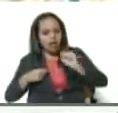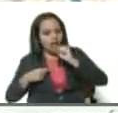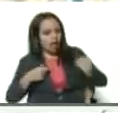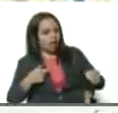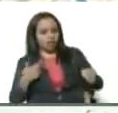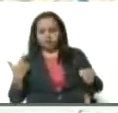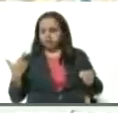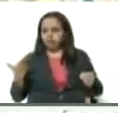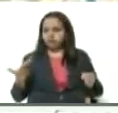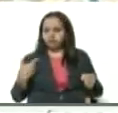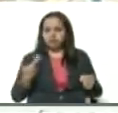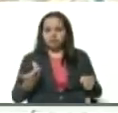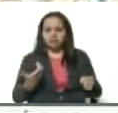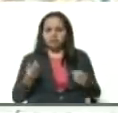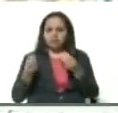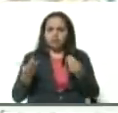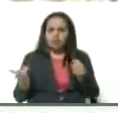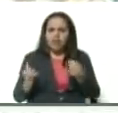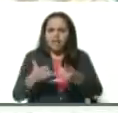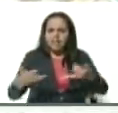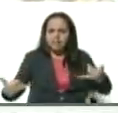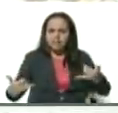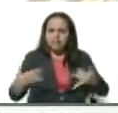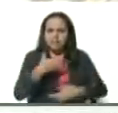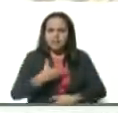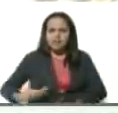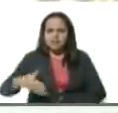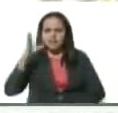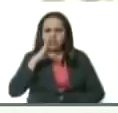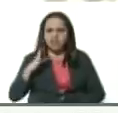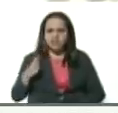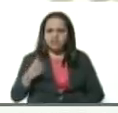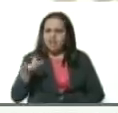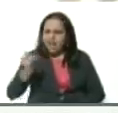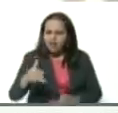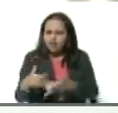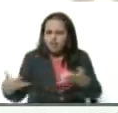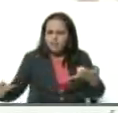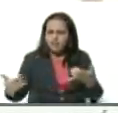pues, ¿hasta dónde puede llegar? ¿Cuál es el límite de Bolsonaro? Tiene límite.